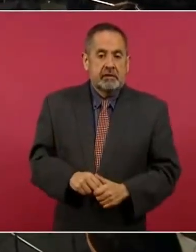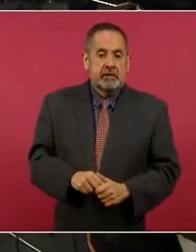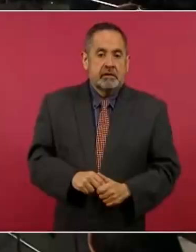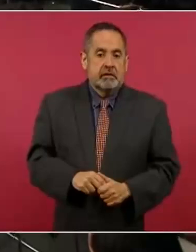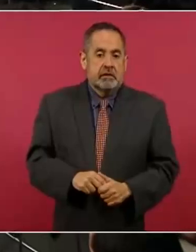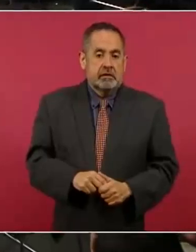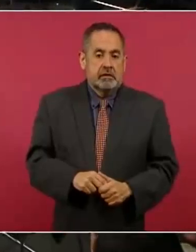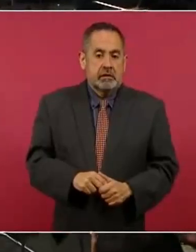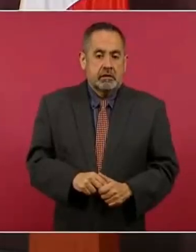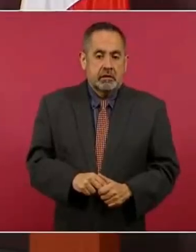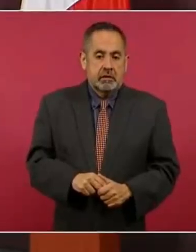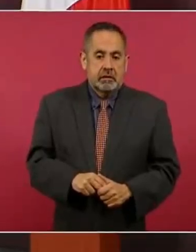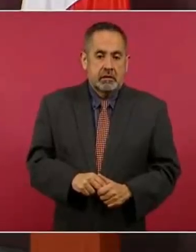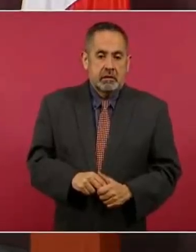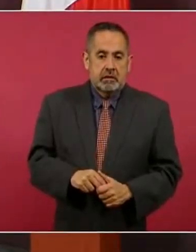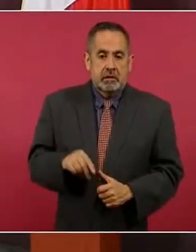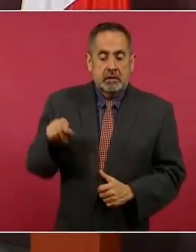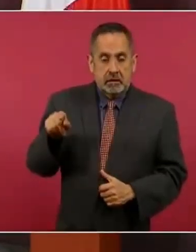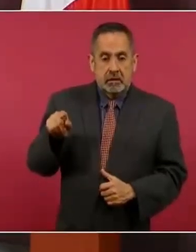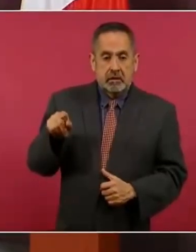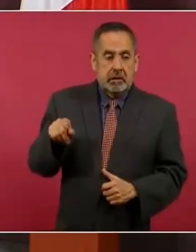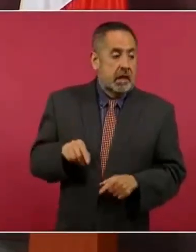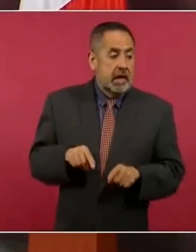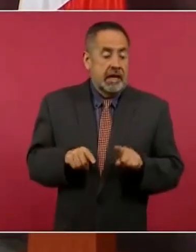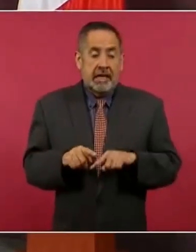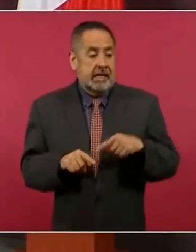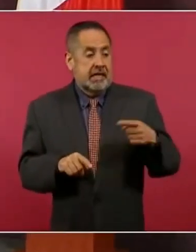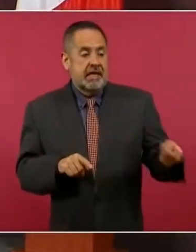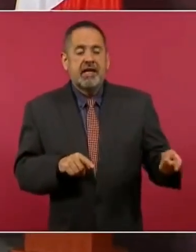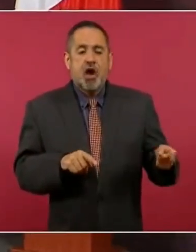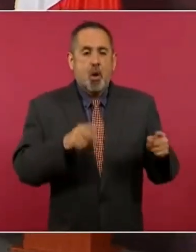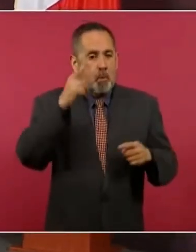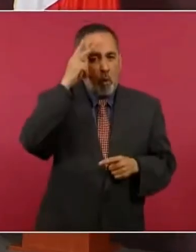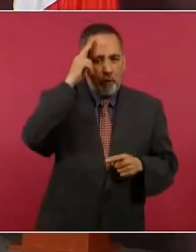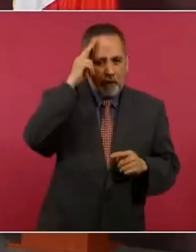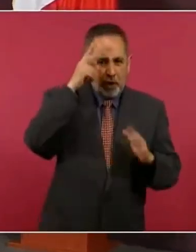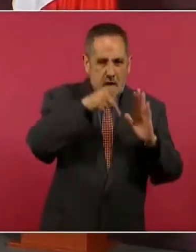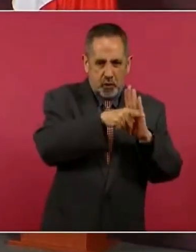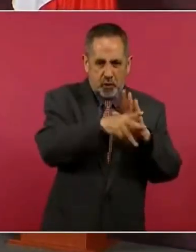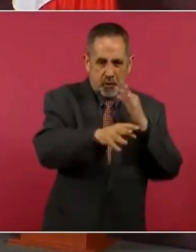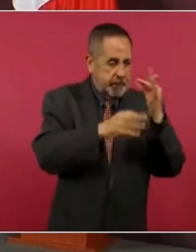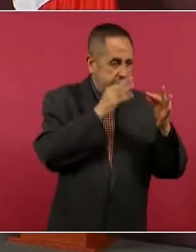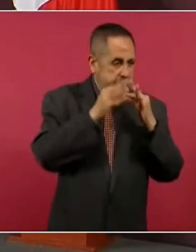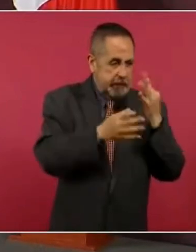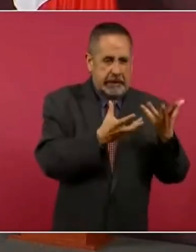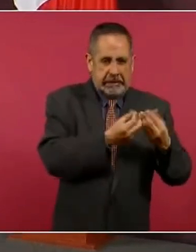la misma prensa porfisita empieza